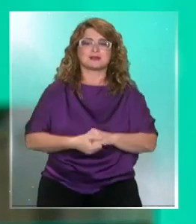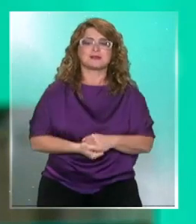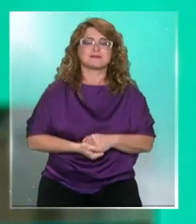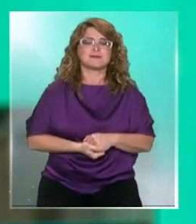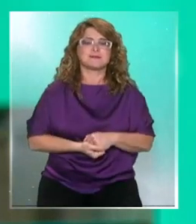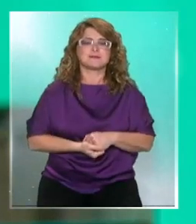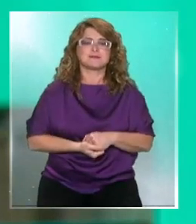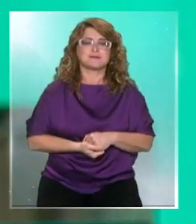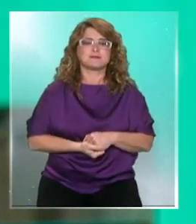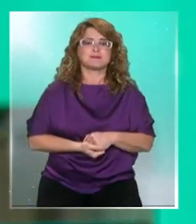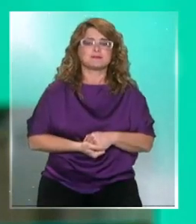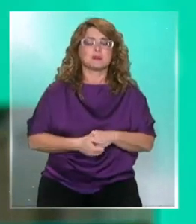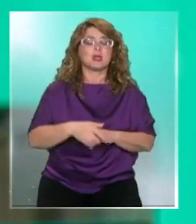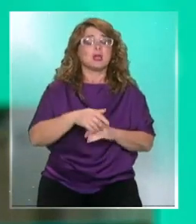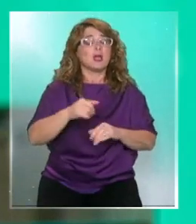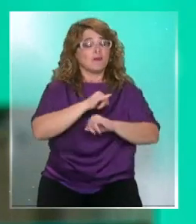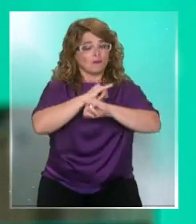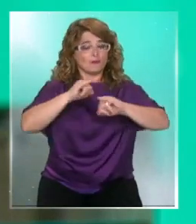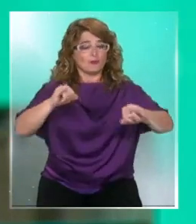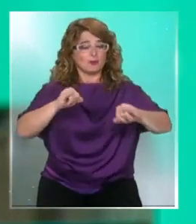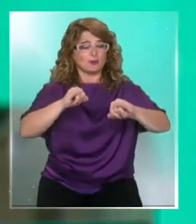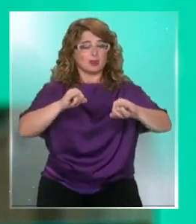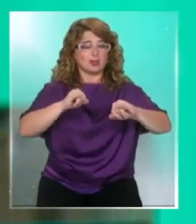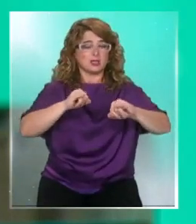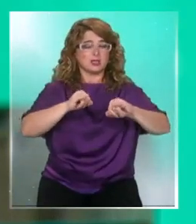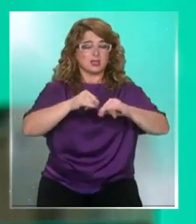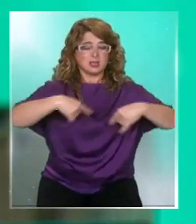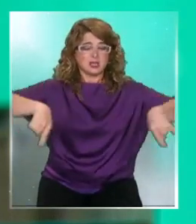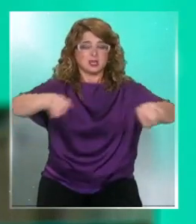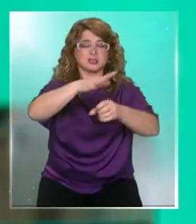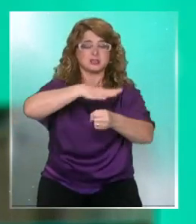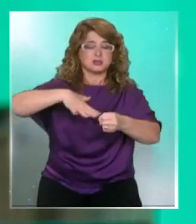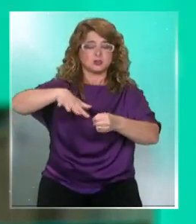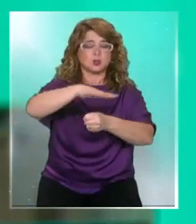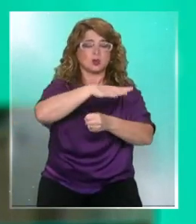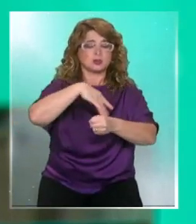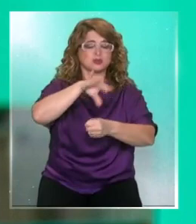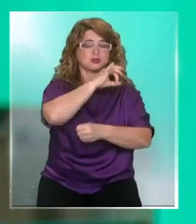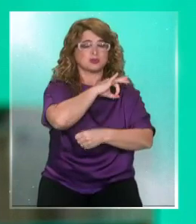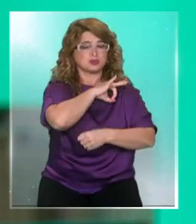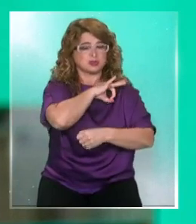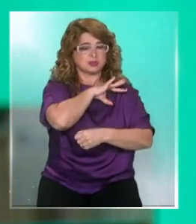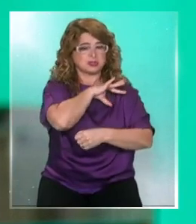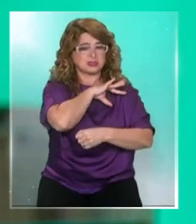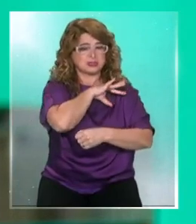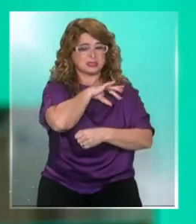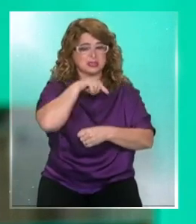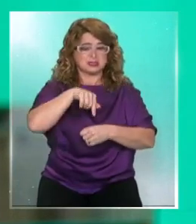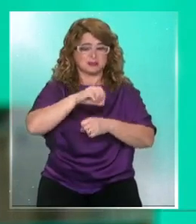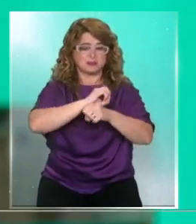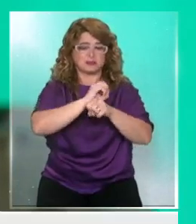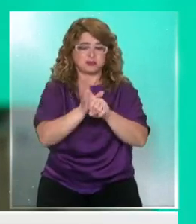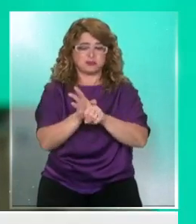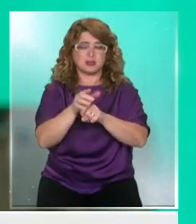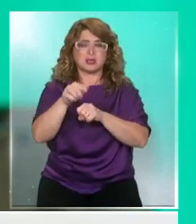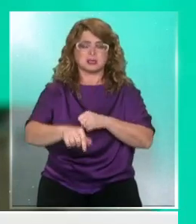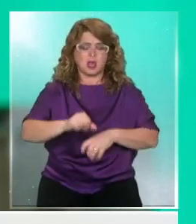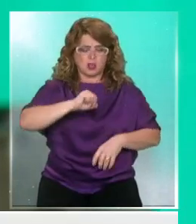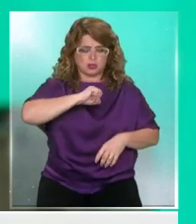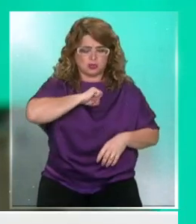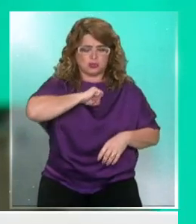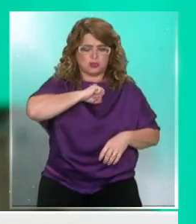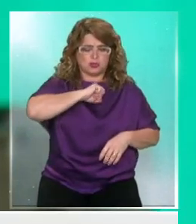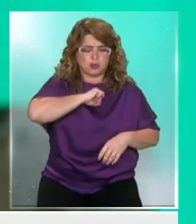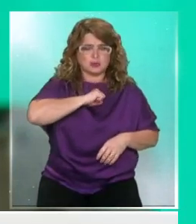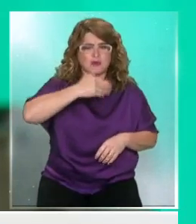Bien, seguimos con otra información porque un informe de la situación epidemiológica de Chile por el COVID-19 reveló que la tos, la fiebre